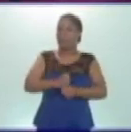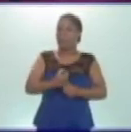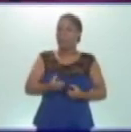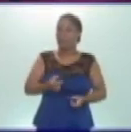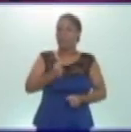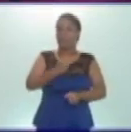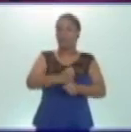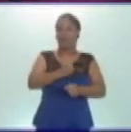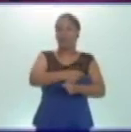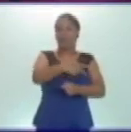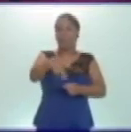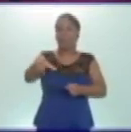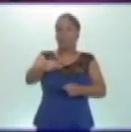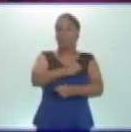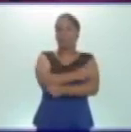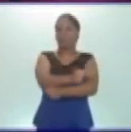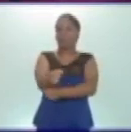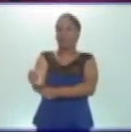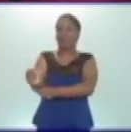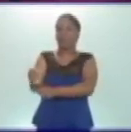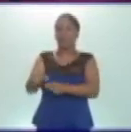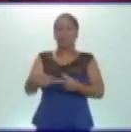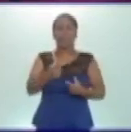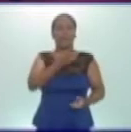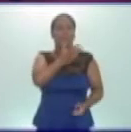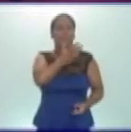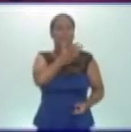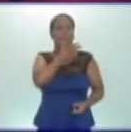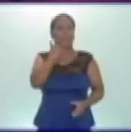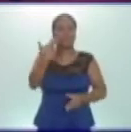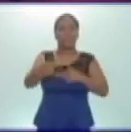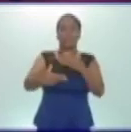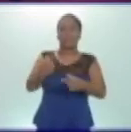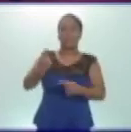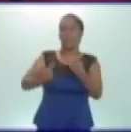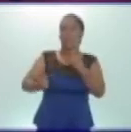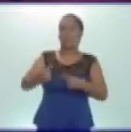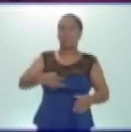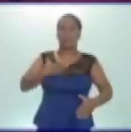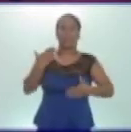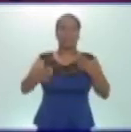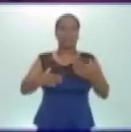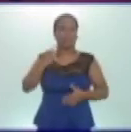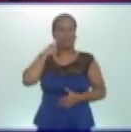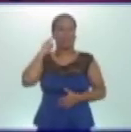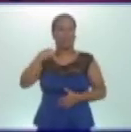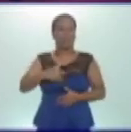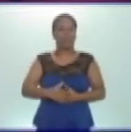práctico integrador. Pero, ¿qué les parece si realizamos algunas actividades? Veamos.